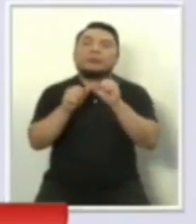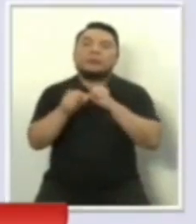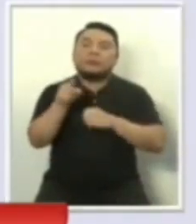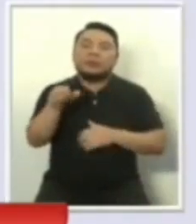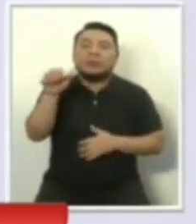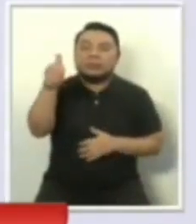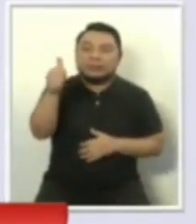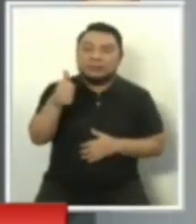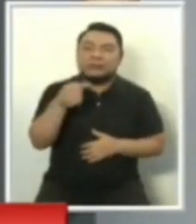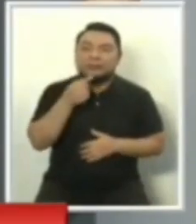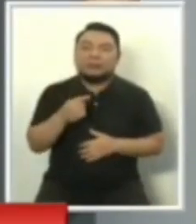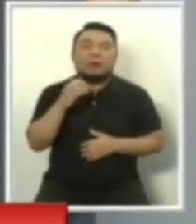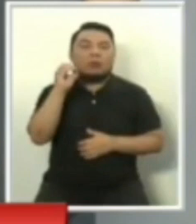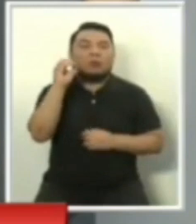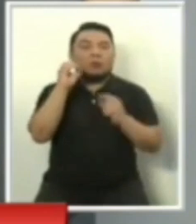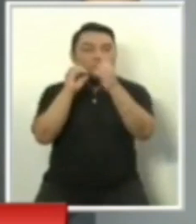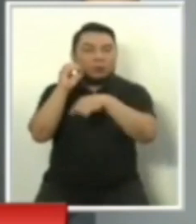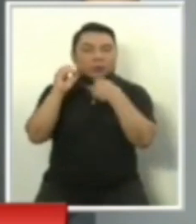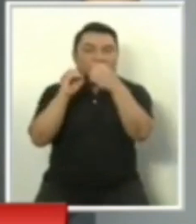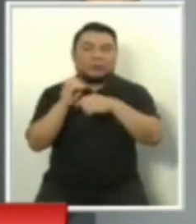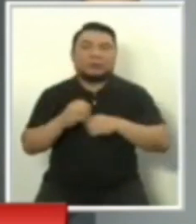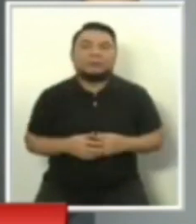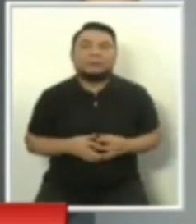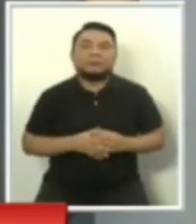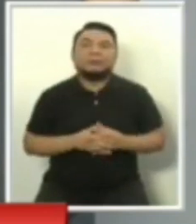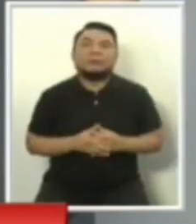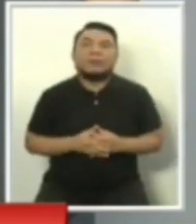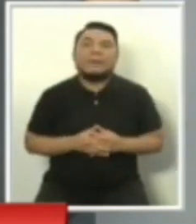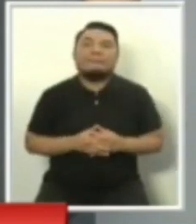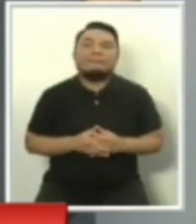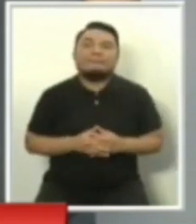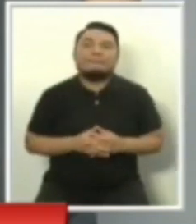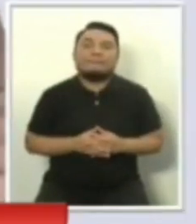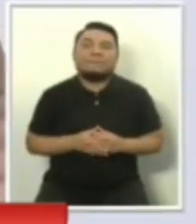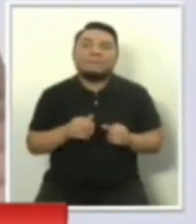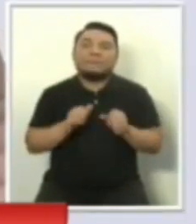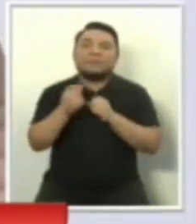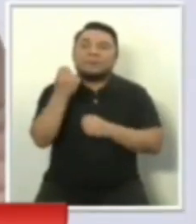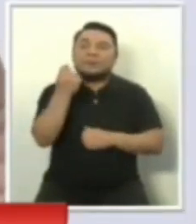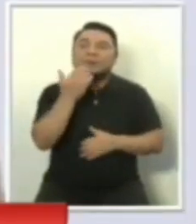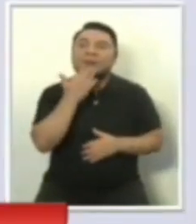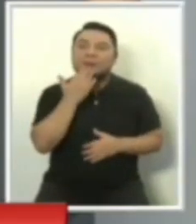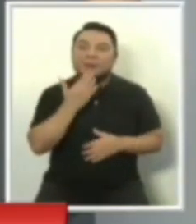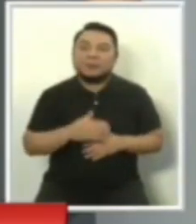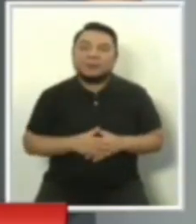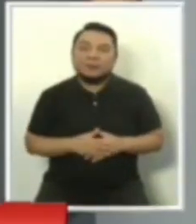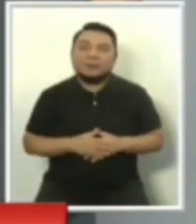El el número diez, Ollanta Humala, el número once corresponde